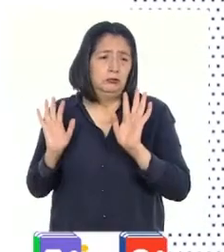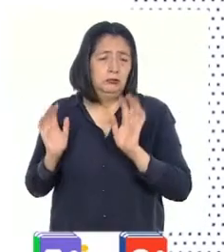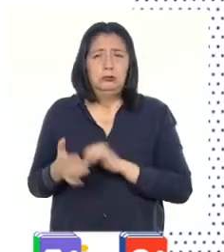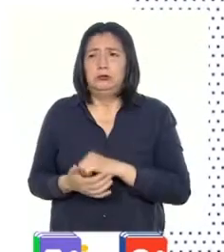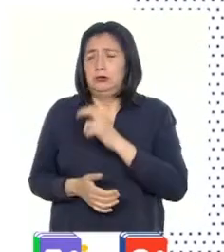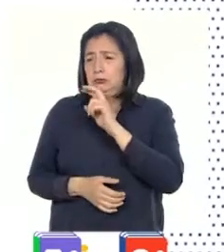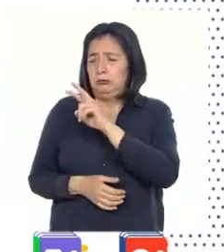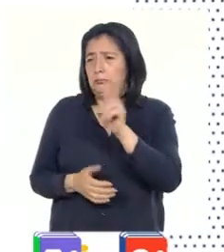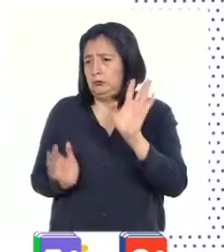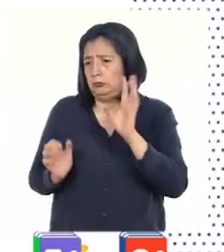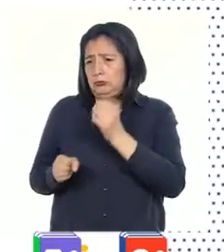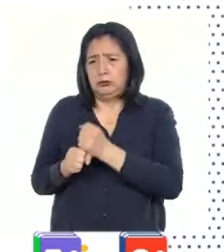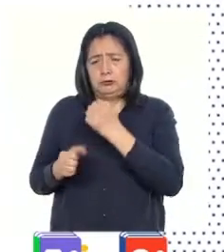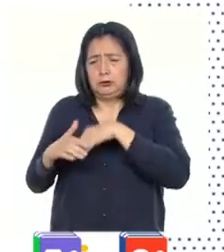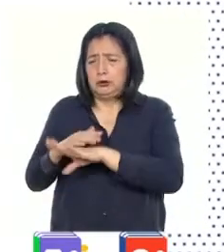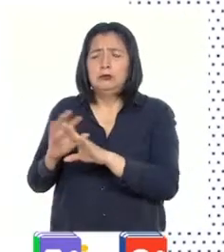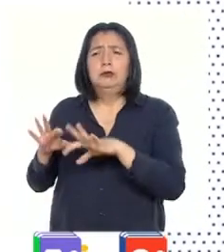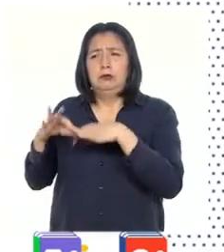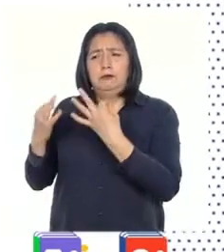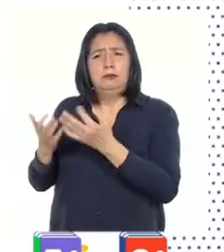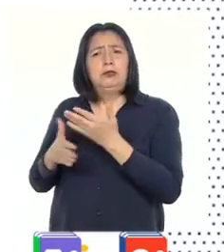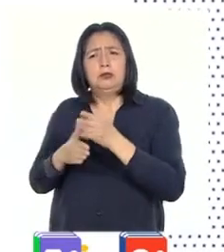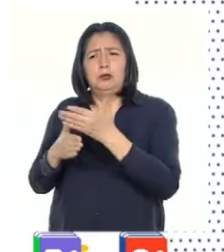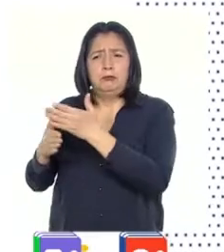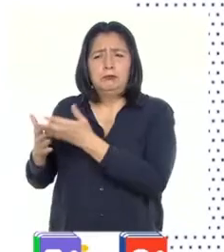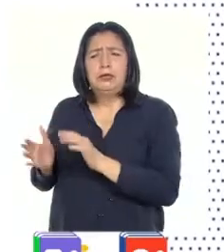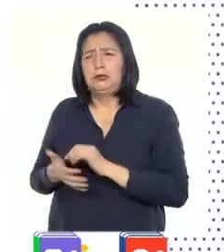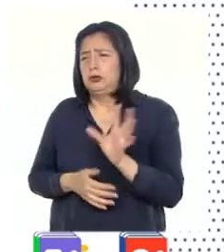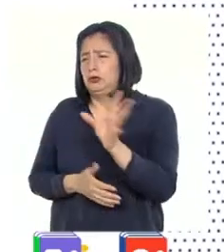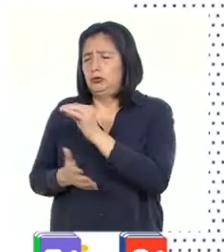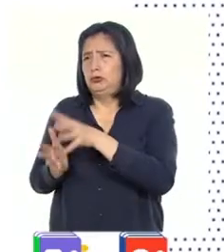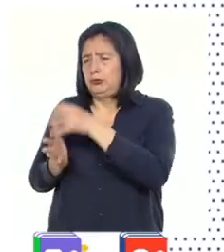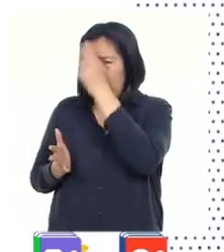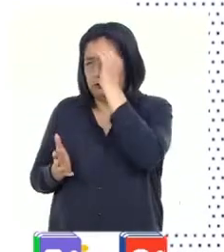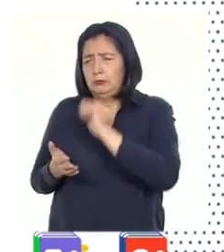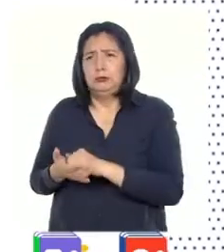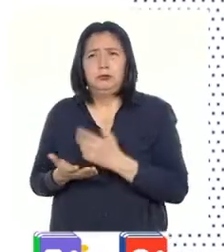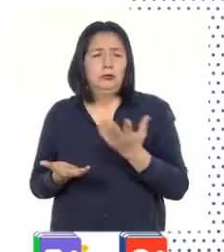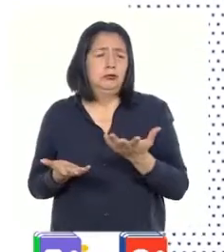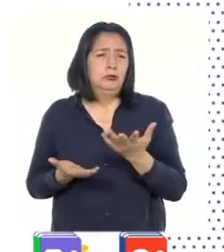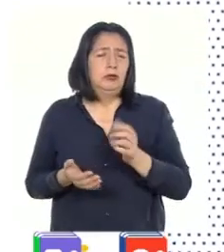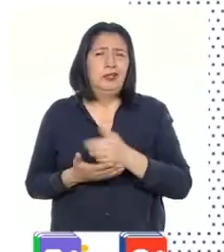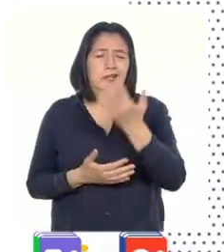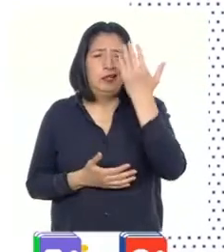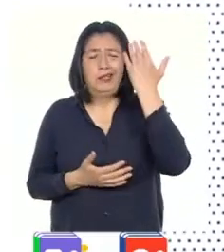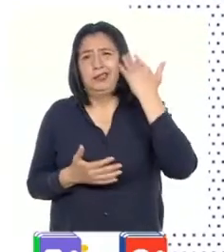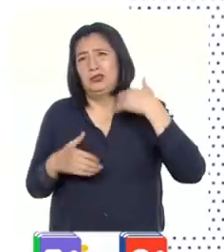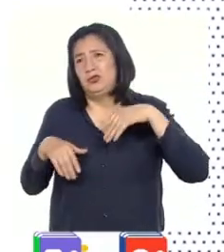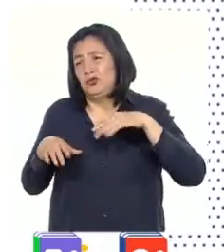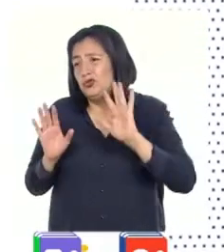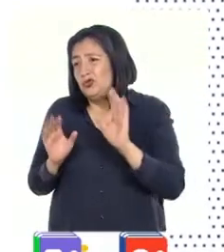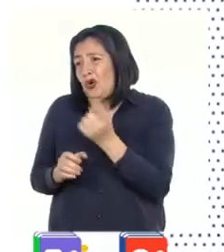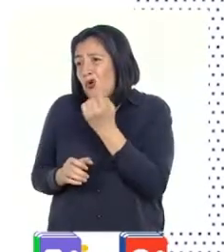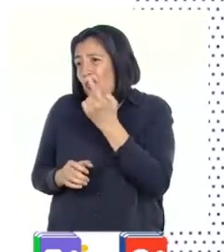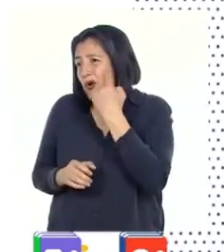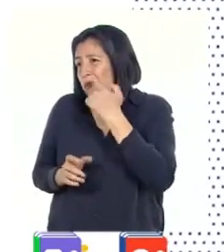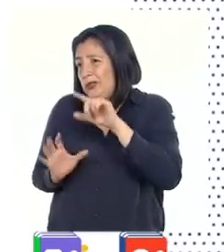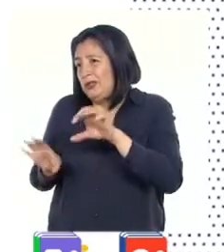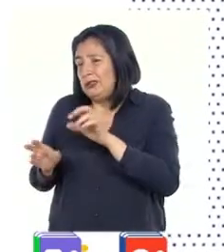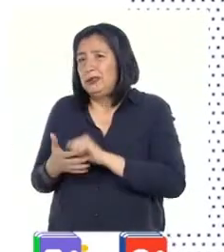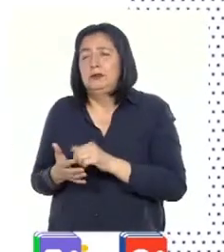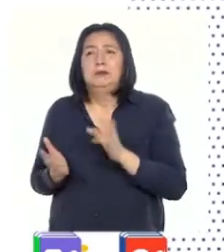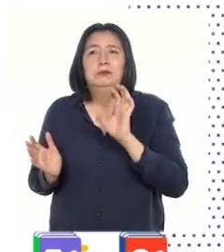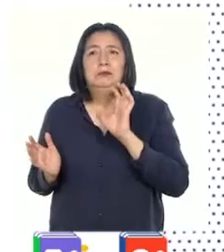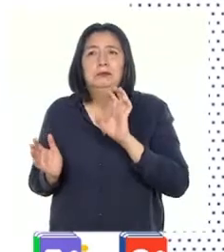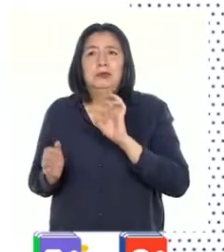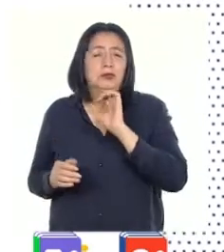que los trabajos en la casa se comparten y que aprendan a hacerlos todos. Tantos labores que antes supuestamente eran de hombres, como